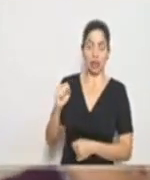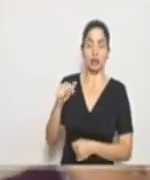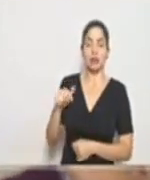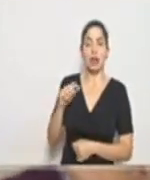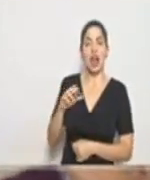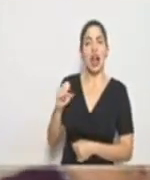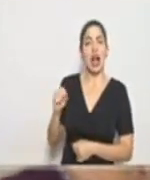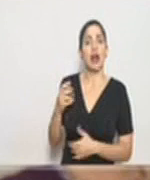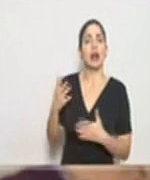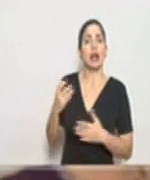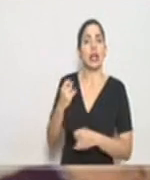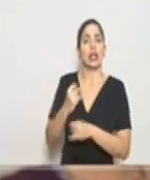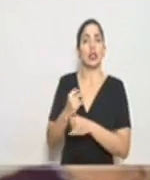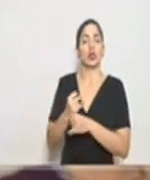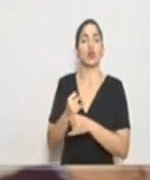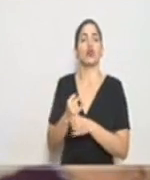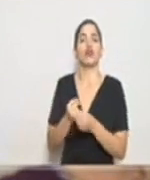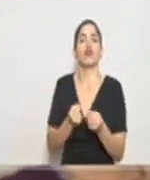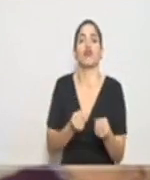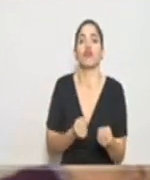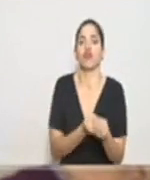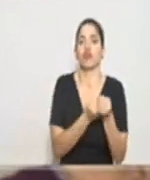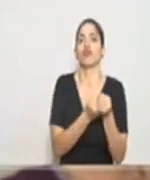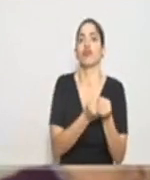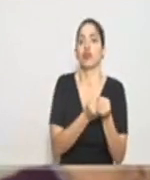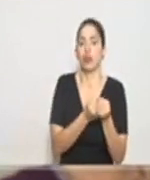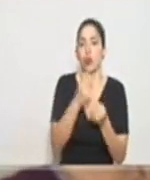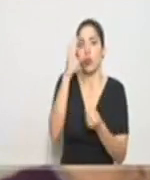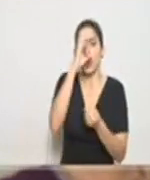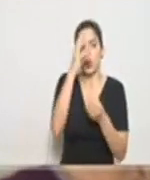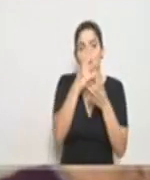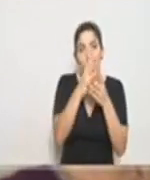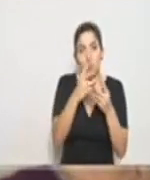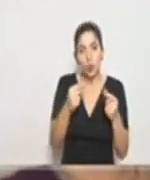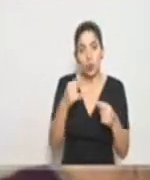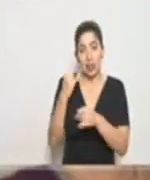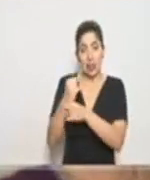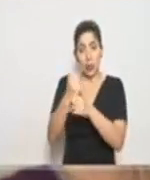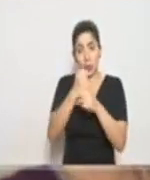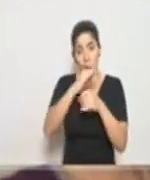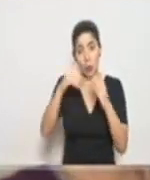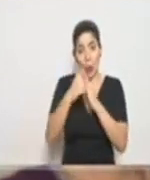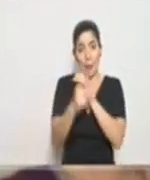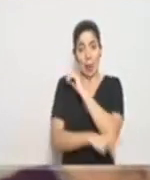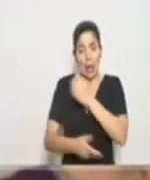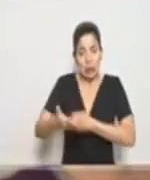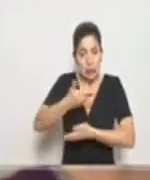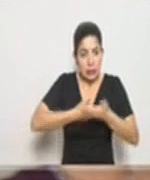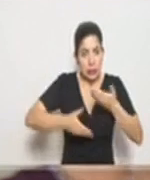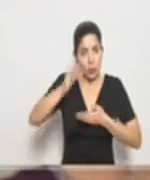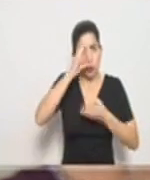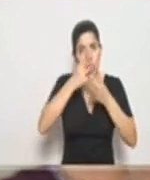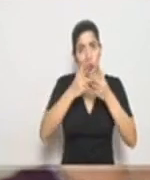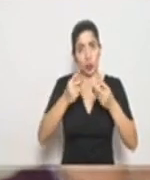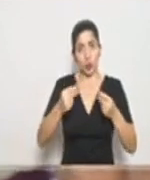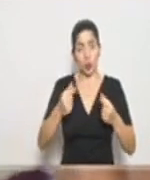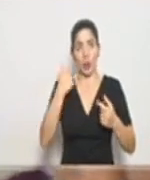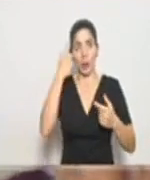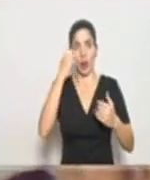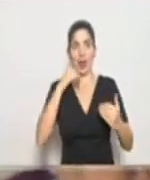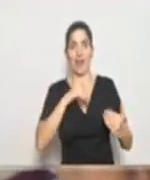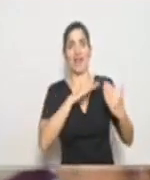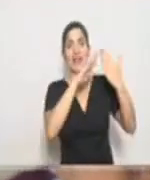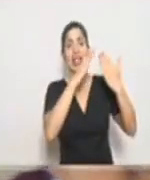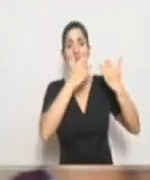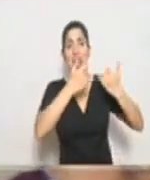sea una institución que aporta a una solución interinstitucional país, donde estamos lidiando no sólo con una